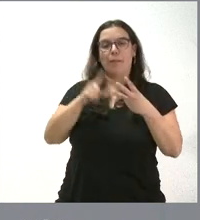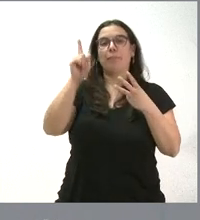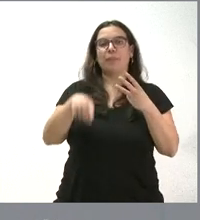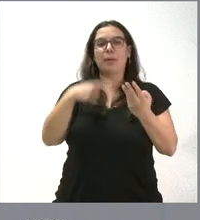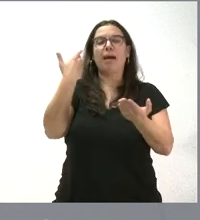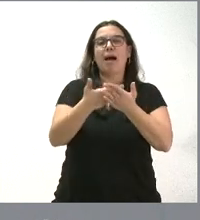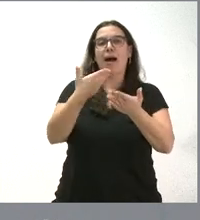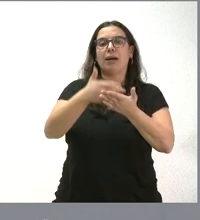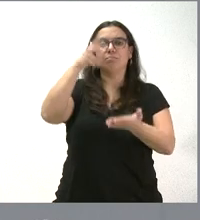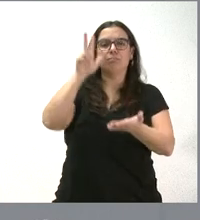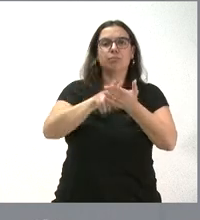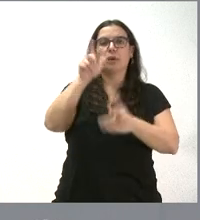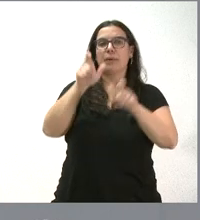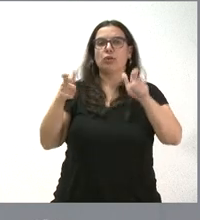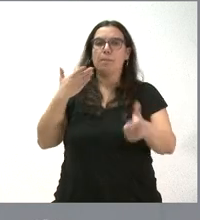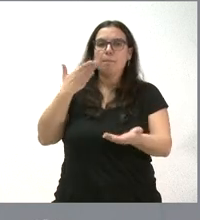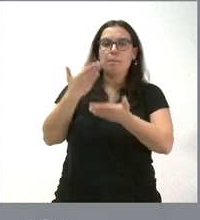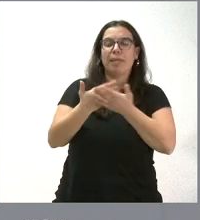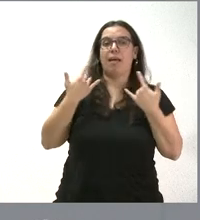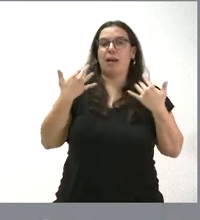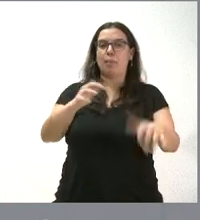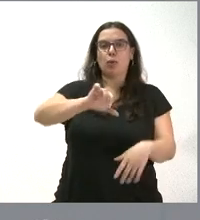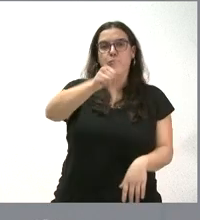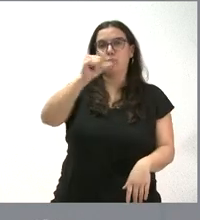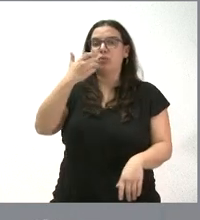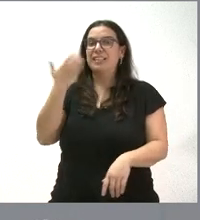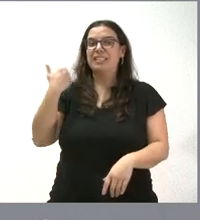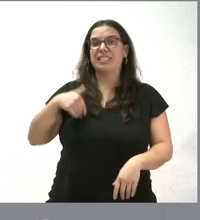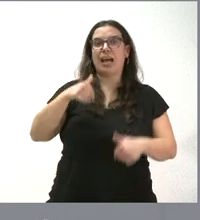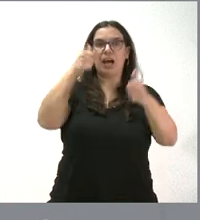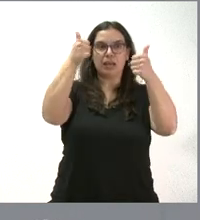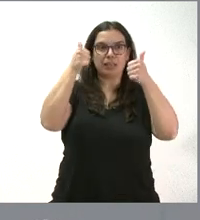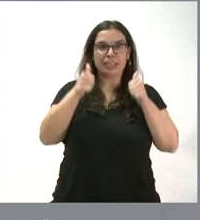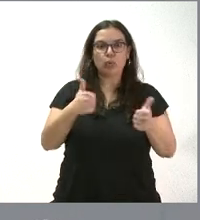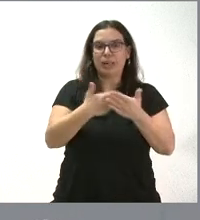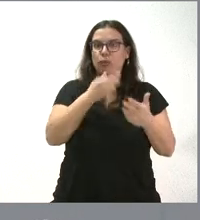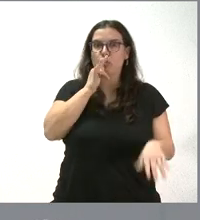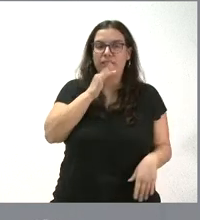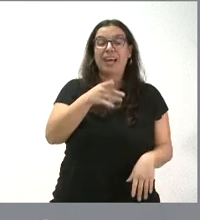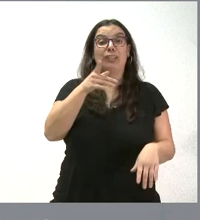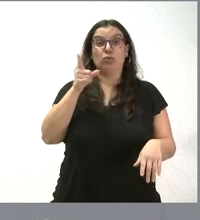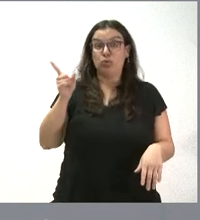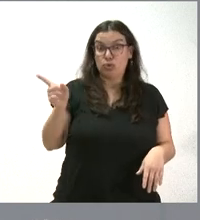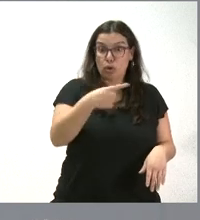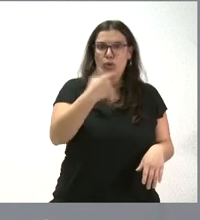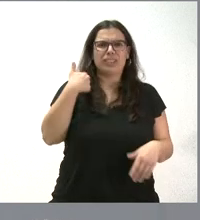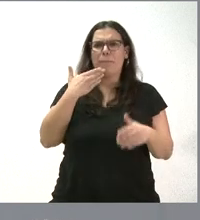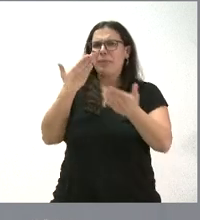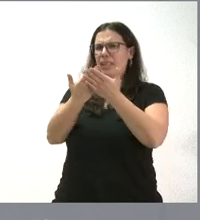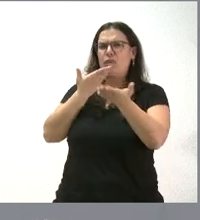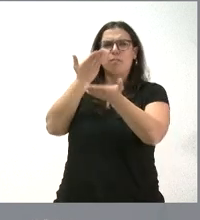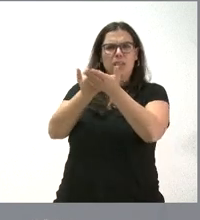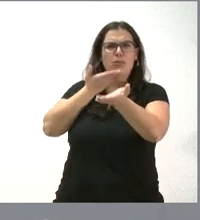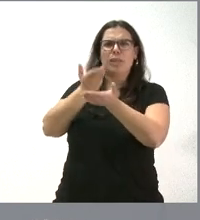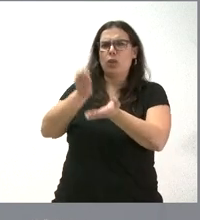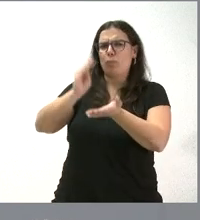personas médicos que lo han solicitado y que tienen el título de especialista y que todavía no lo tienen acreditado. De todo eso, se han pedido en varias ocasiones